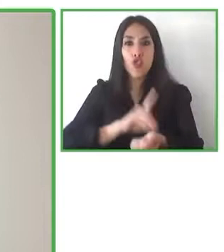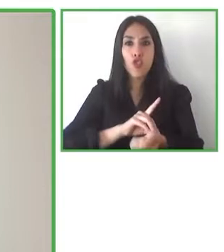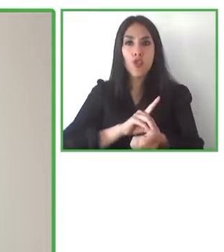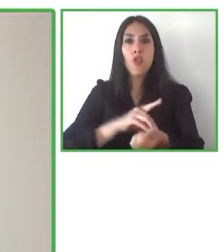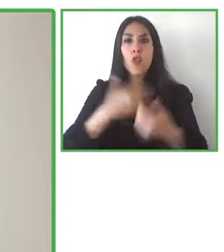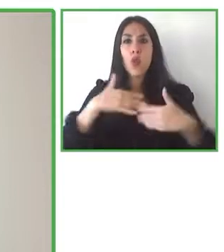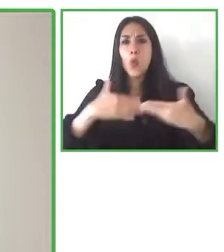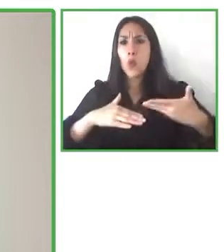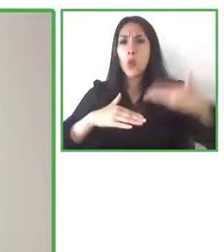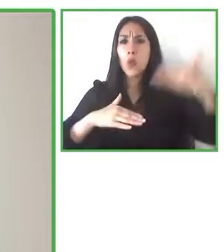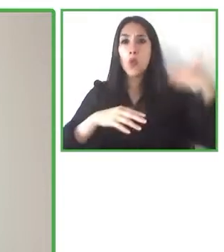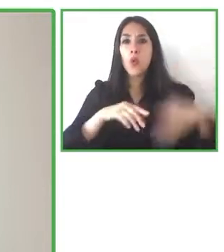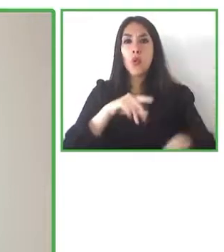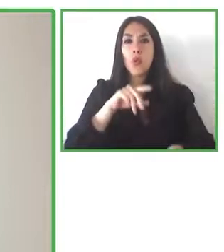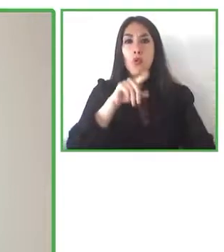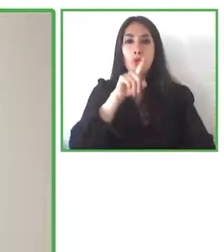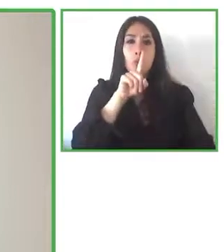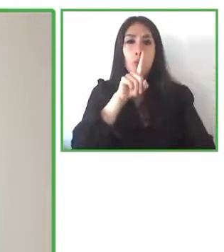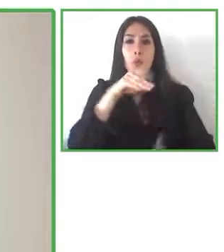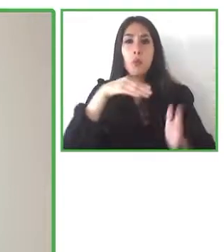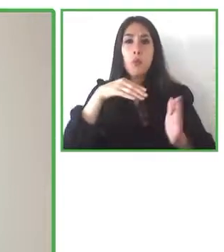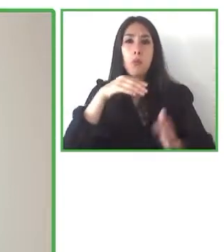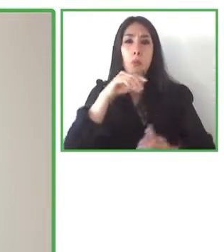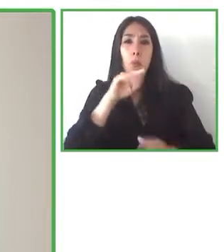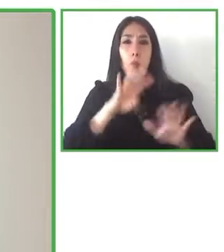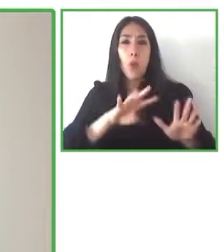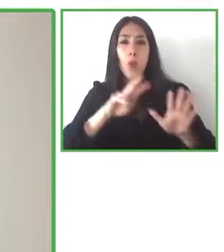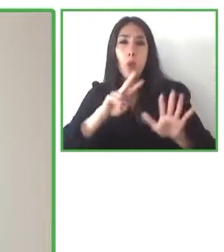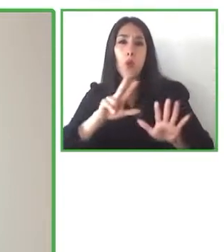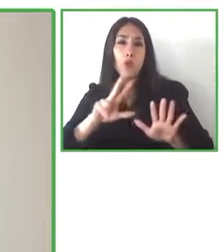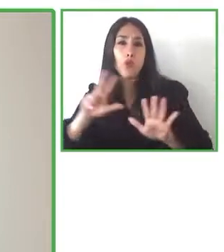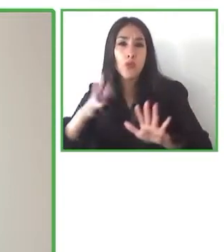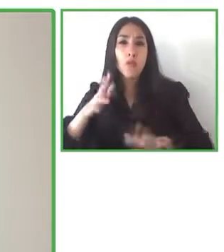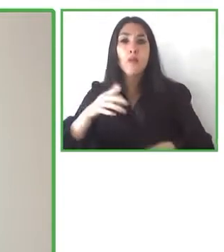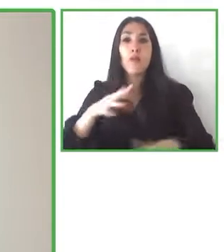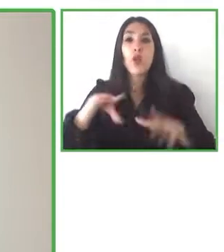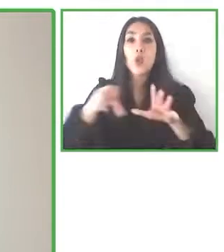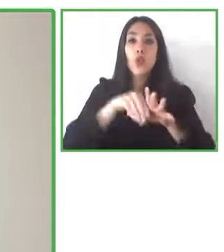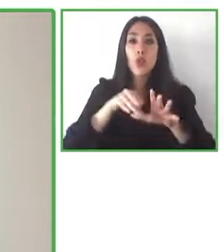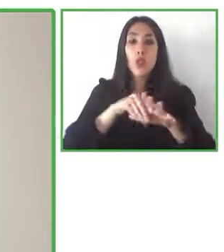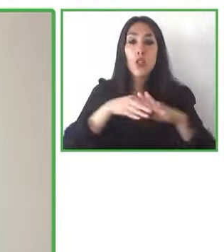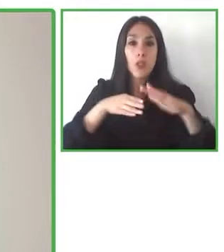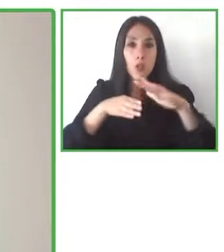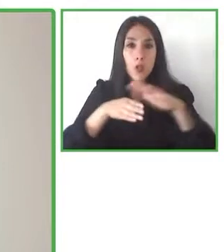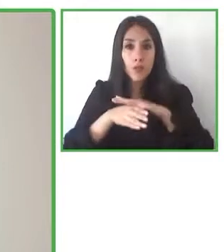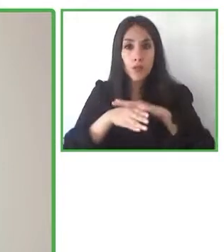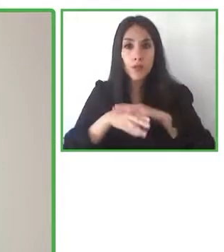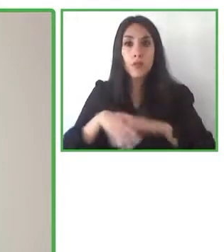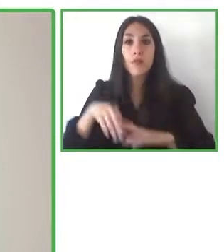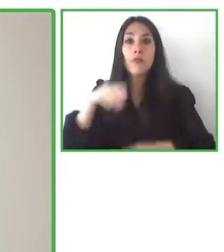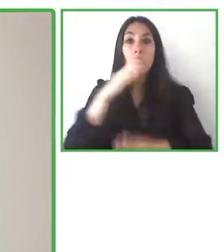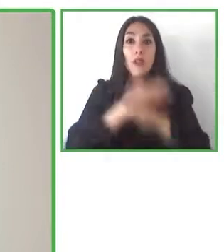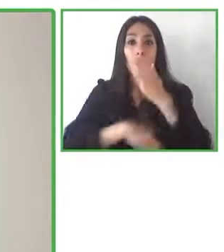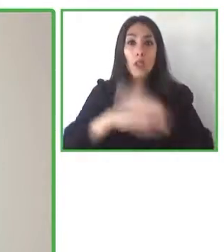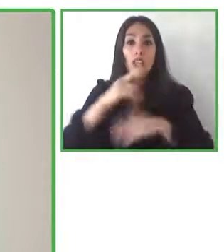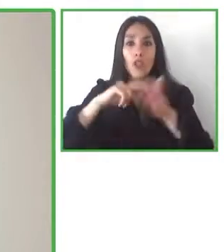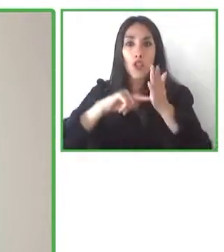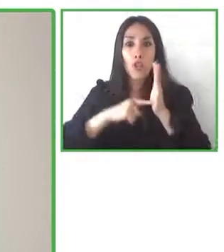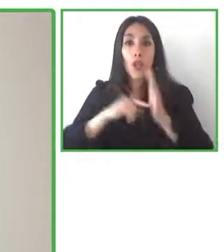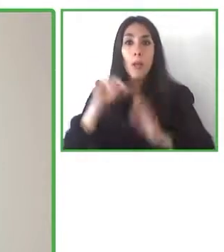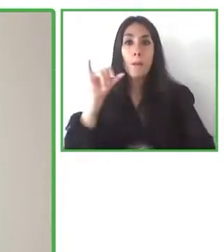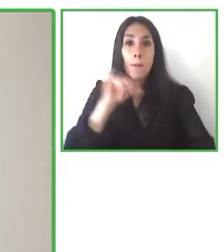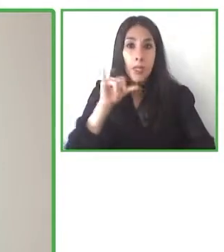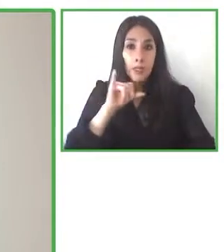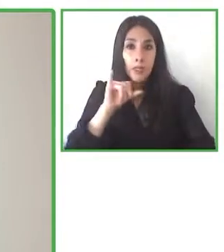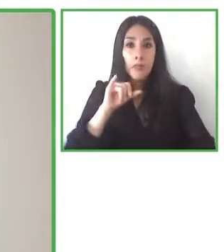inclusión de personas con discapacidad, tecnologías y accesibilidad, desarrollando proyectos en Estados Unidos, en América Latina,